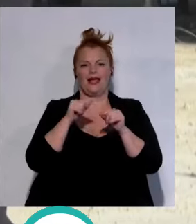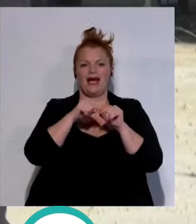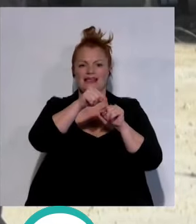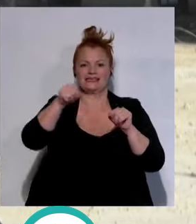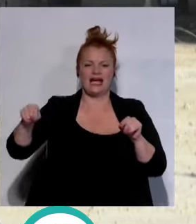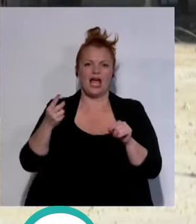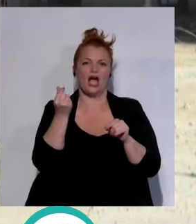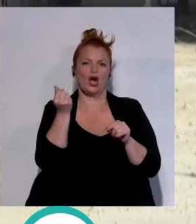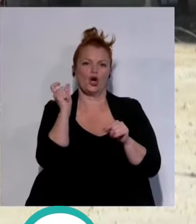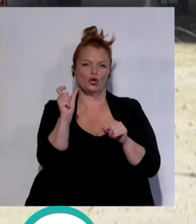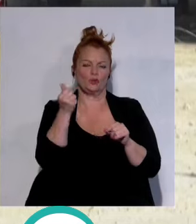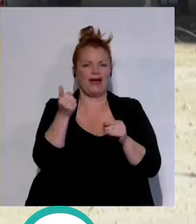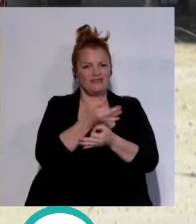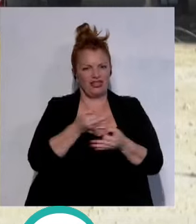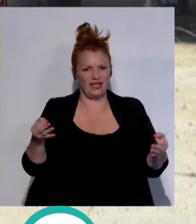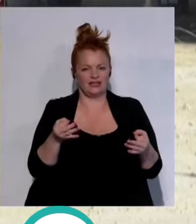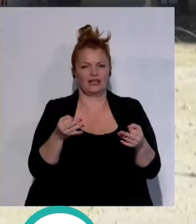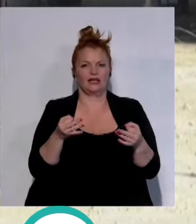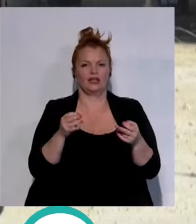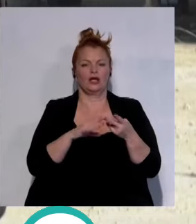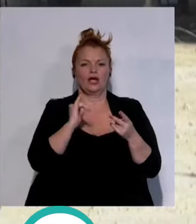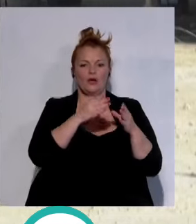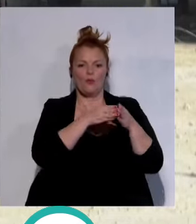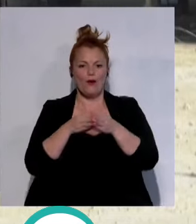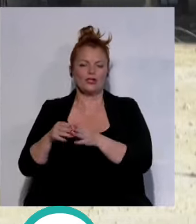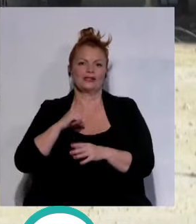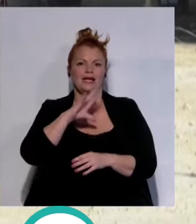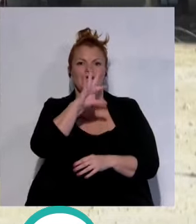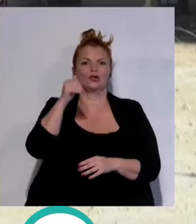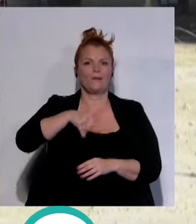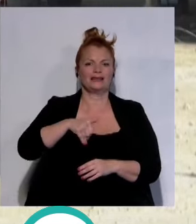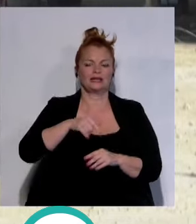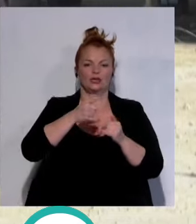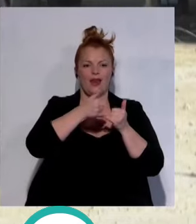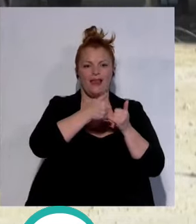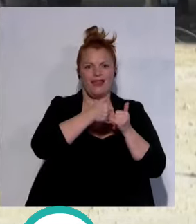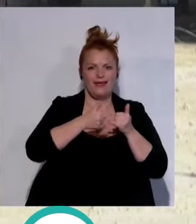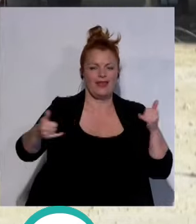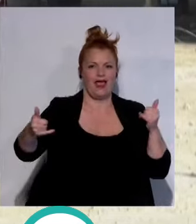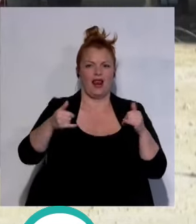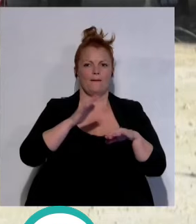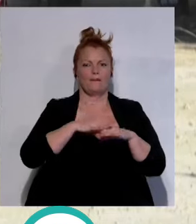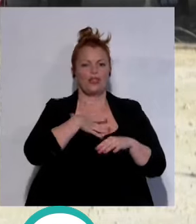y en eso se da la oportunidad para Cádiz que tiene dos muelles de 500 metros lineales disponibles para poder descargar